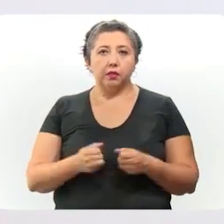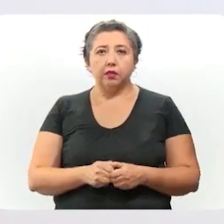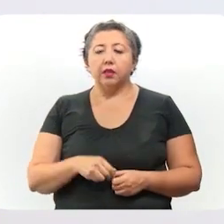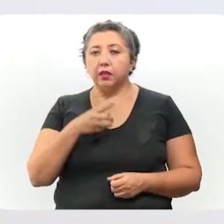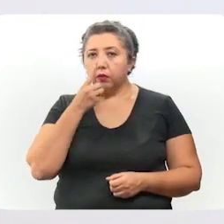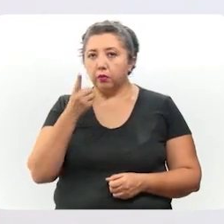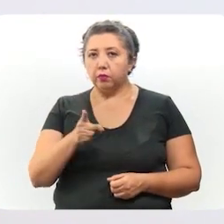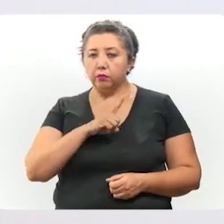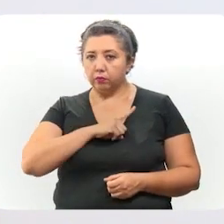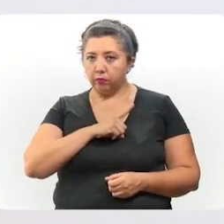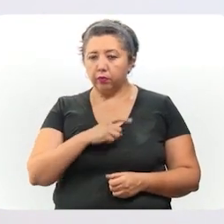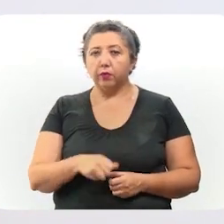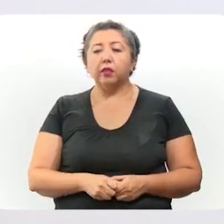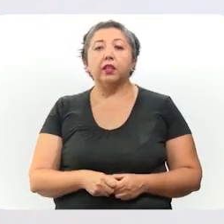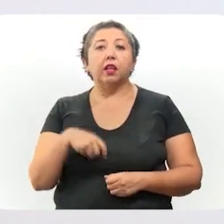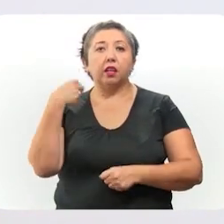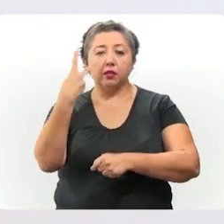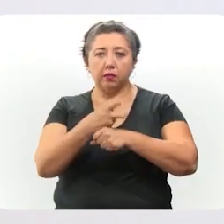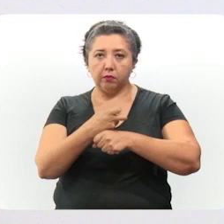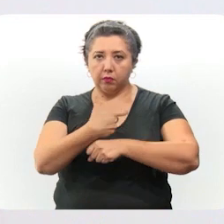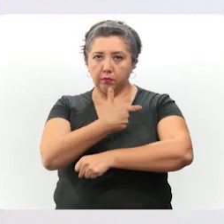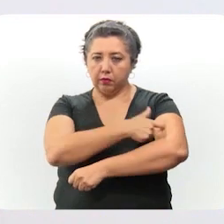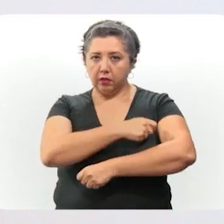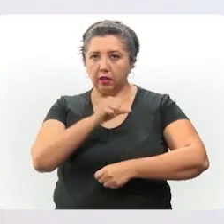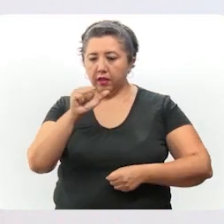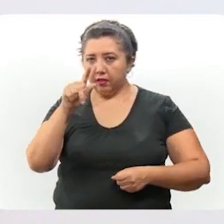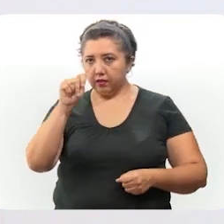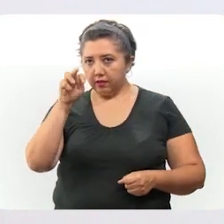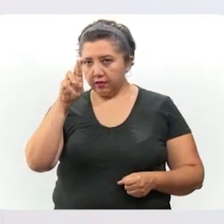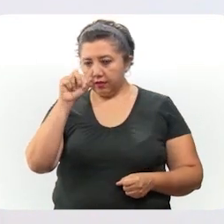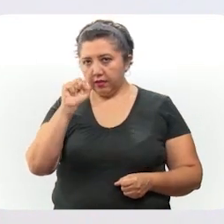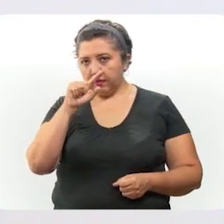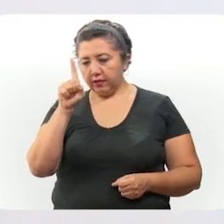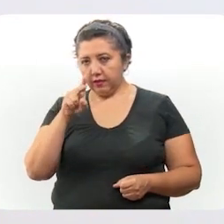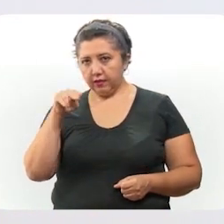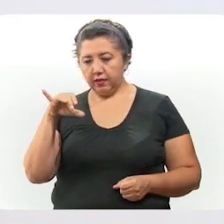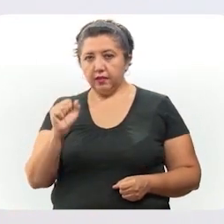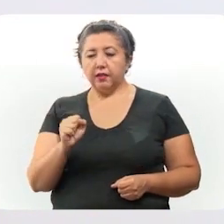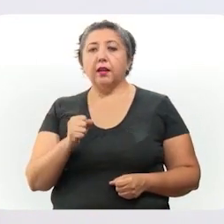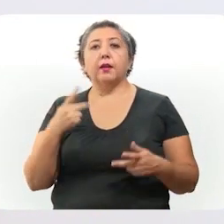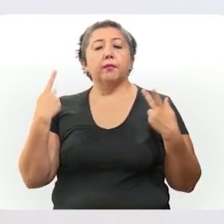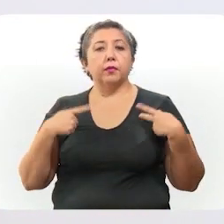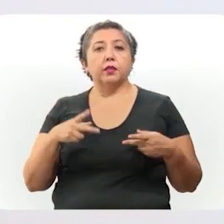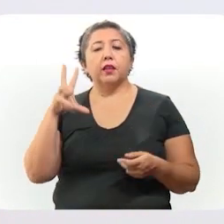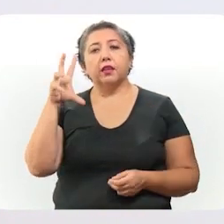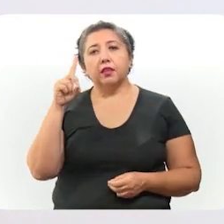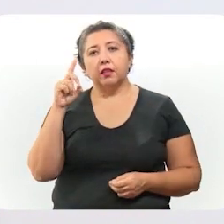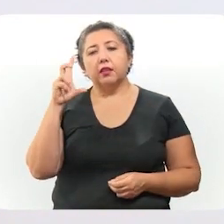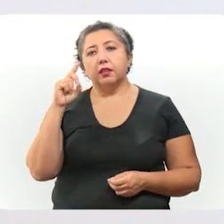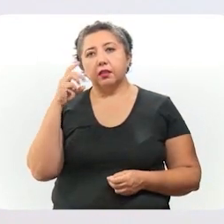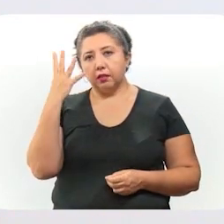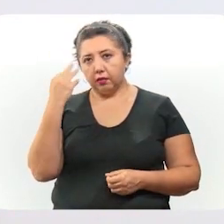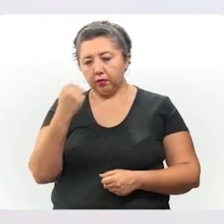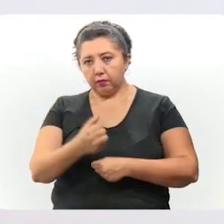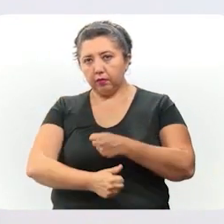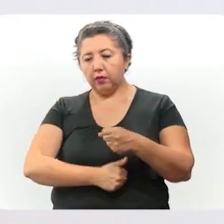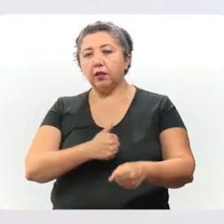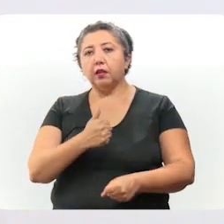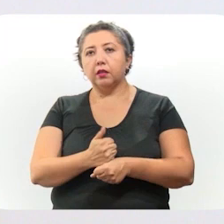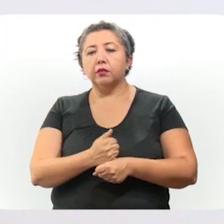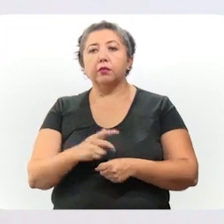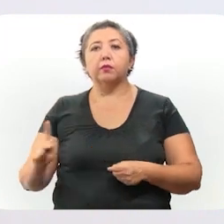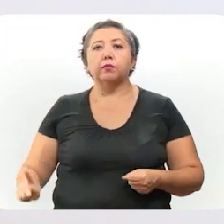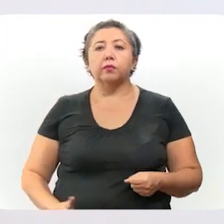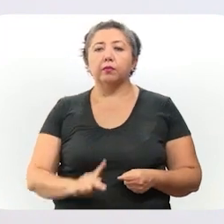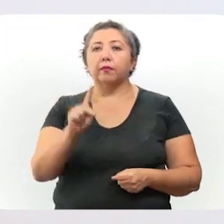la aplicación únicamente de la segunda dosis de la vacuna AstraZeneca contra el coronavirus a personas de 30 a 39 años de edad de